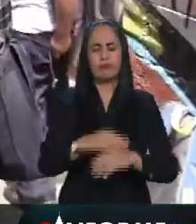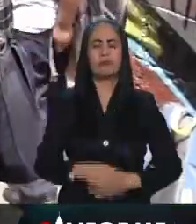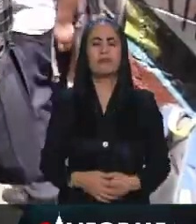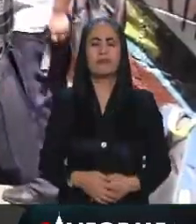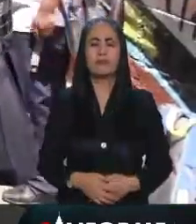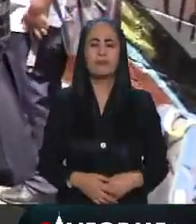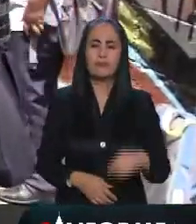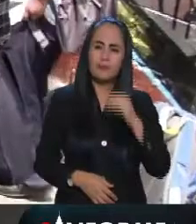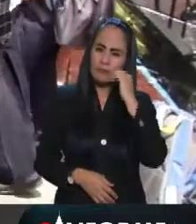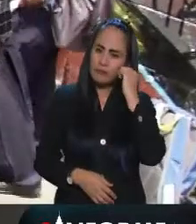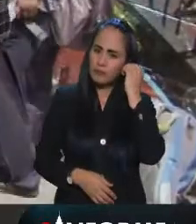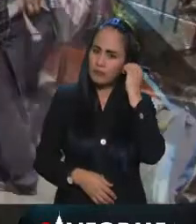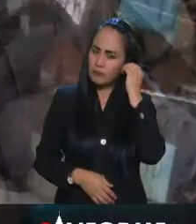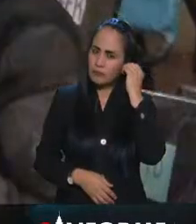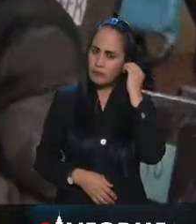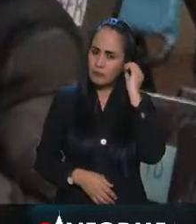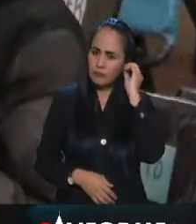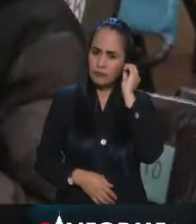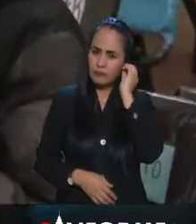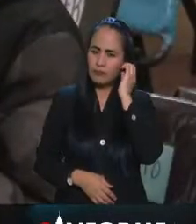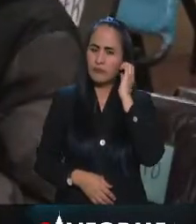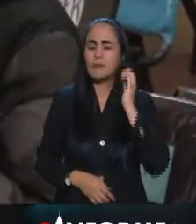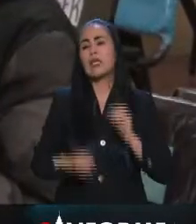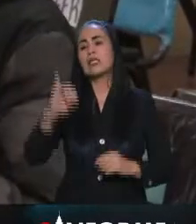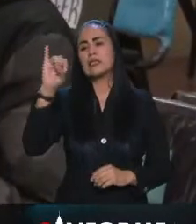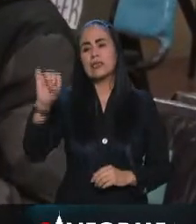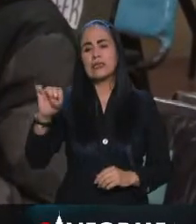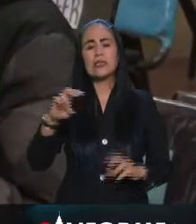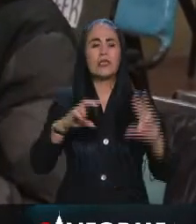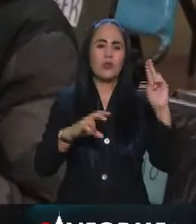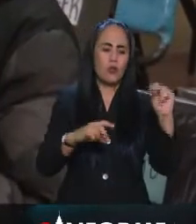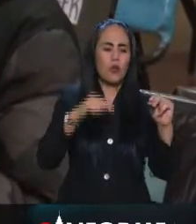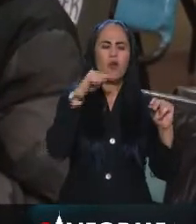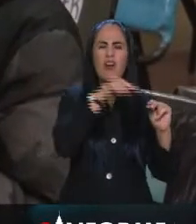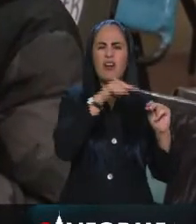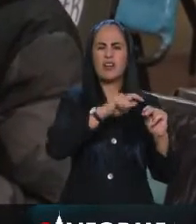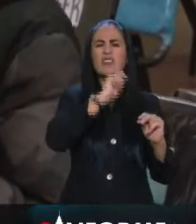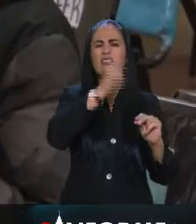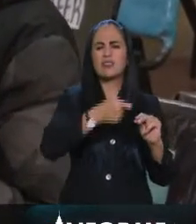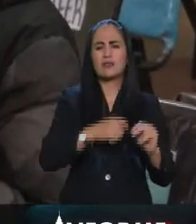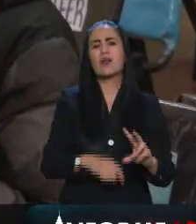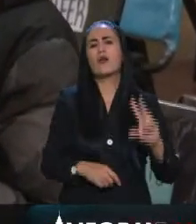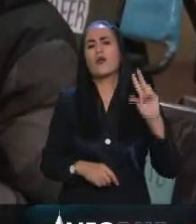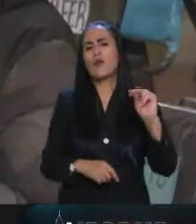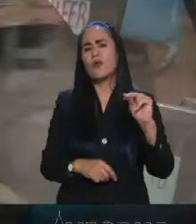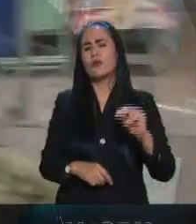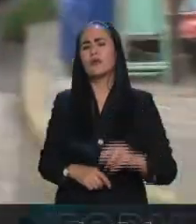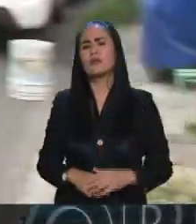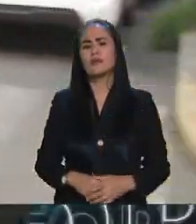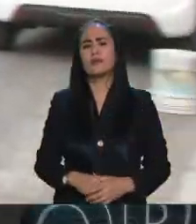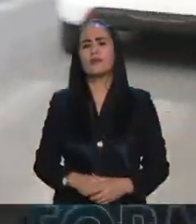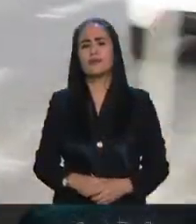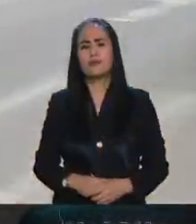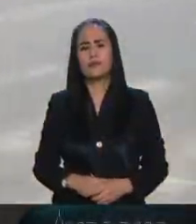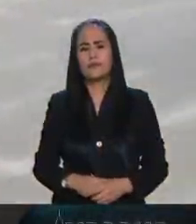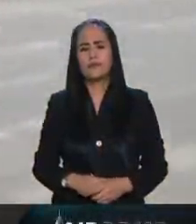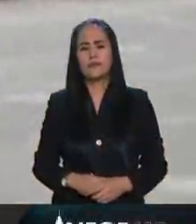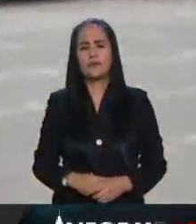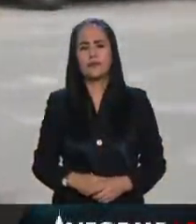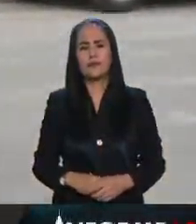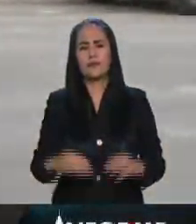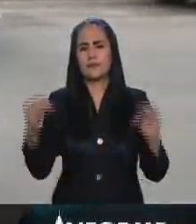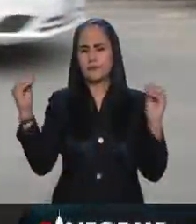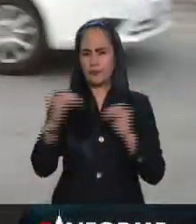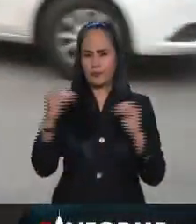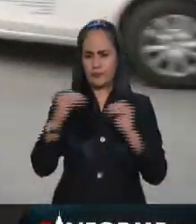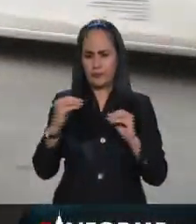a ver y de la y de la parte no de la parte que fue orgánica fue un debate sobre todo entre el departamento de